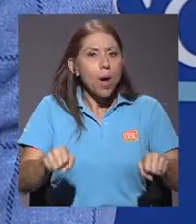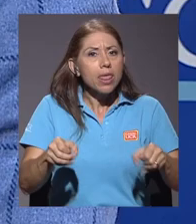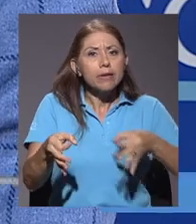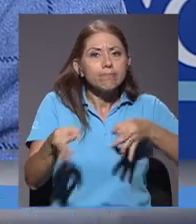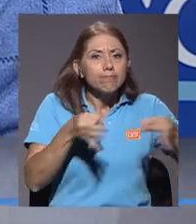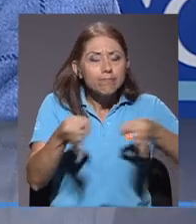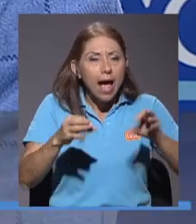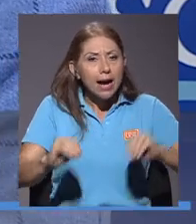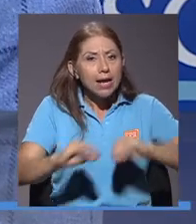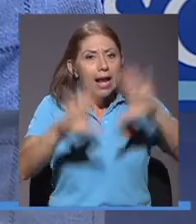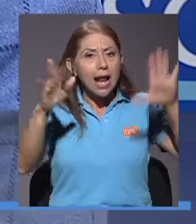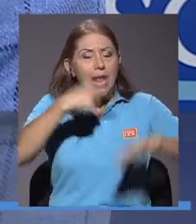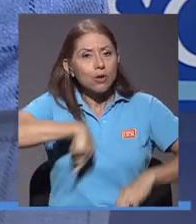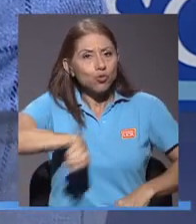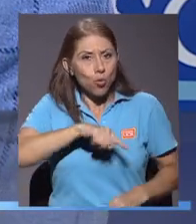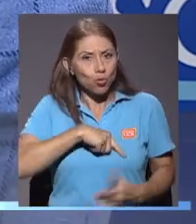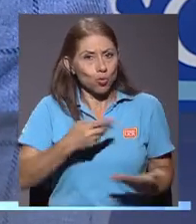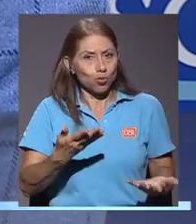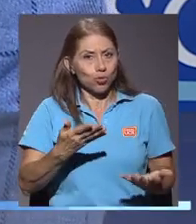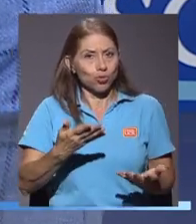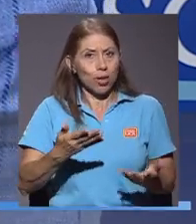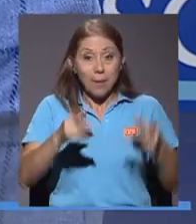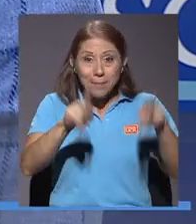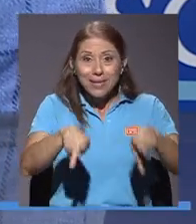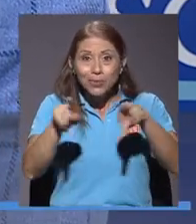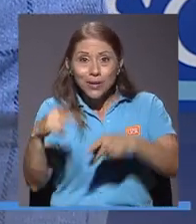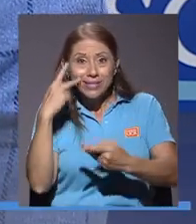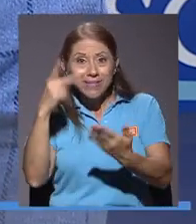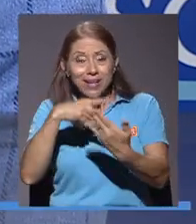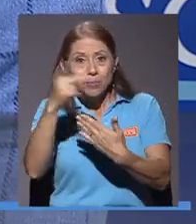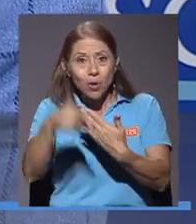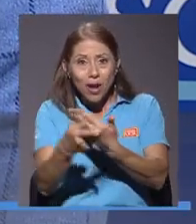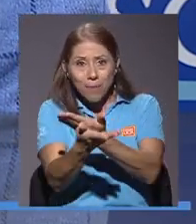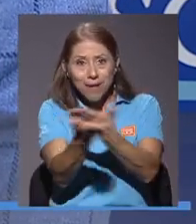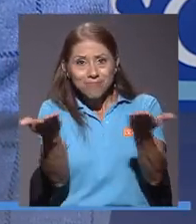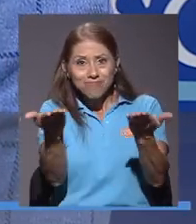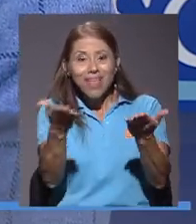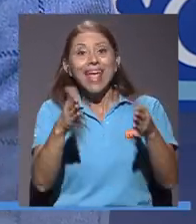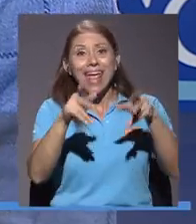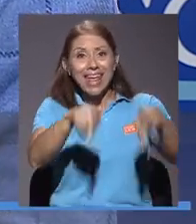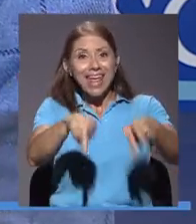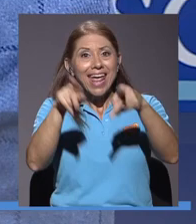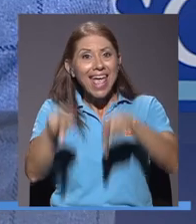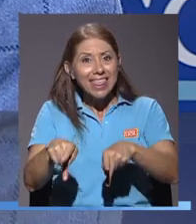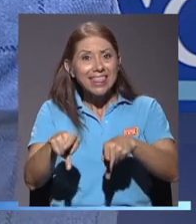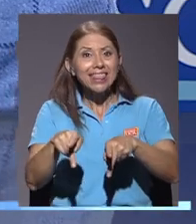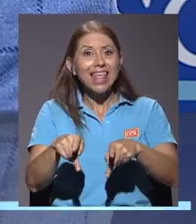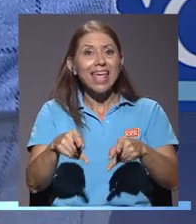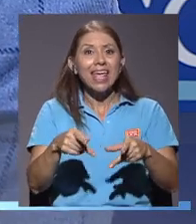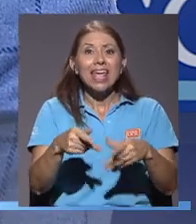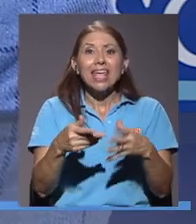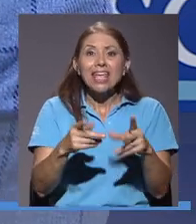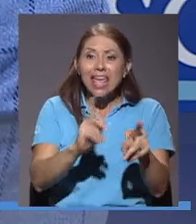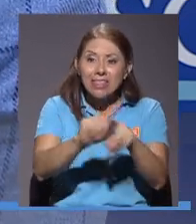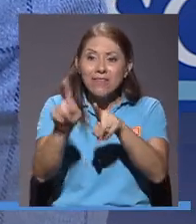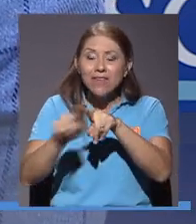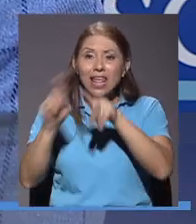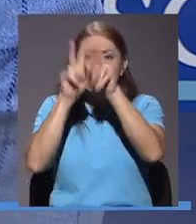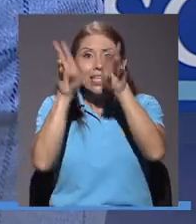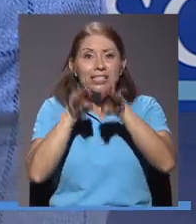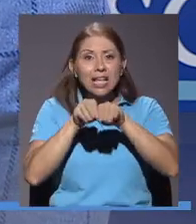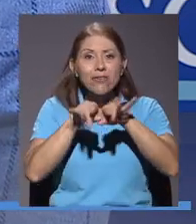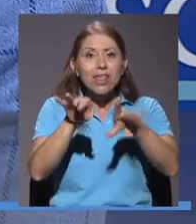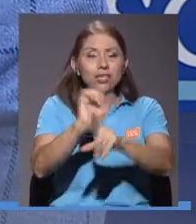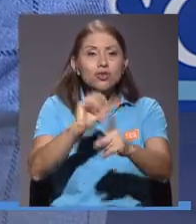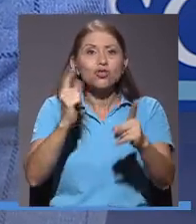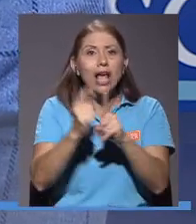pueden aclararnos a nosotros, las personas, el público que ve nuestro programa, a la gente que comparte en redes sociales una serie de cosas